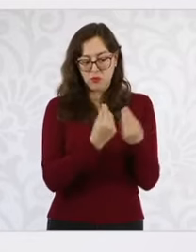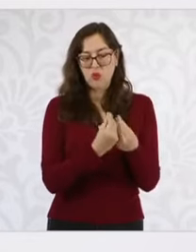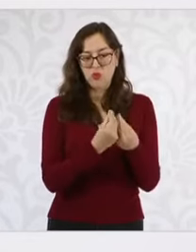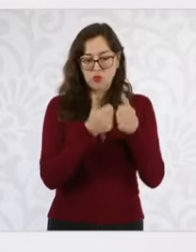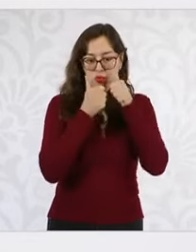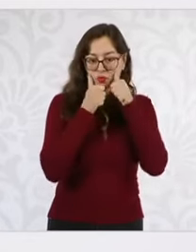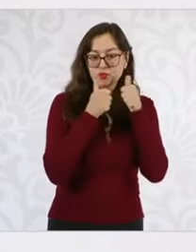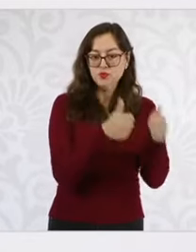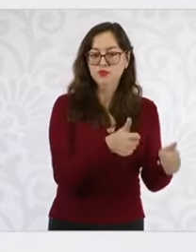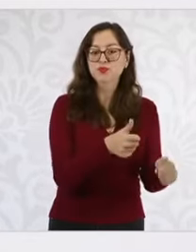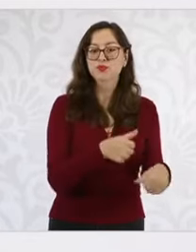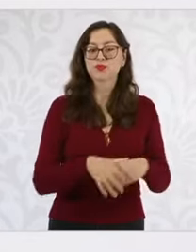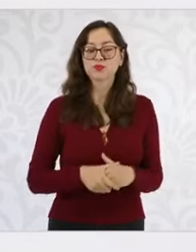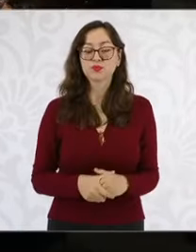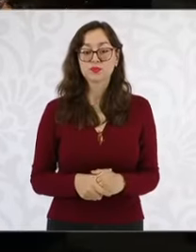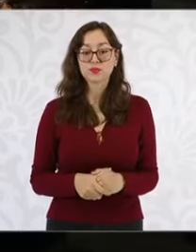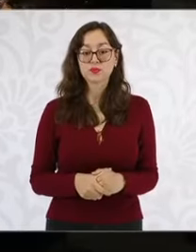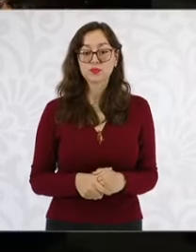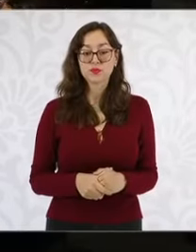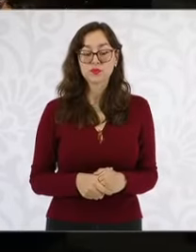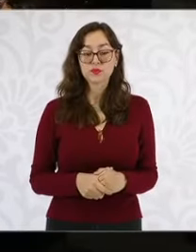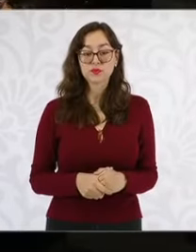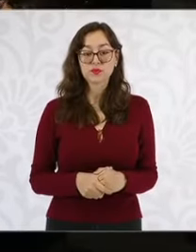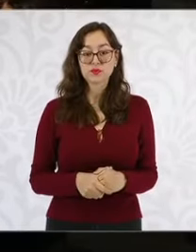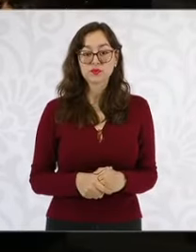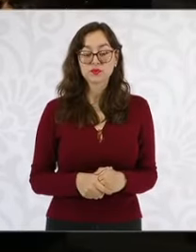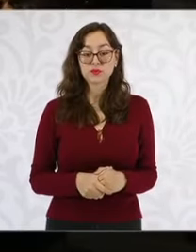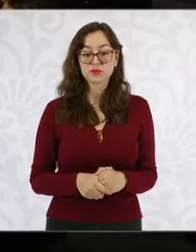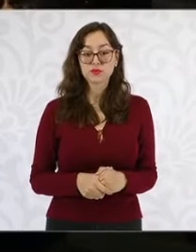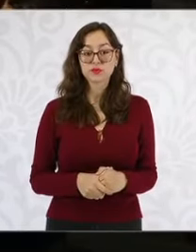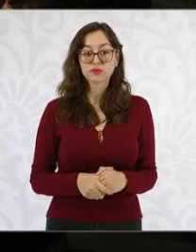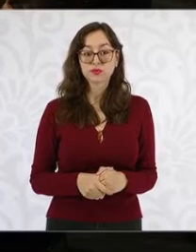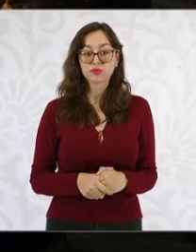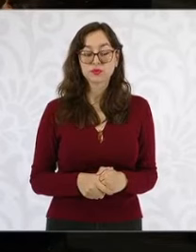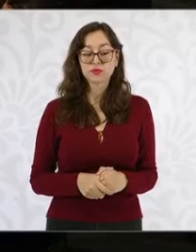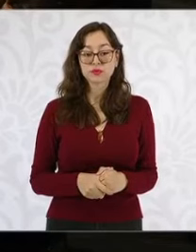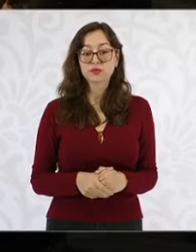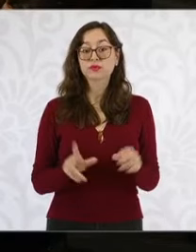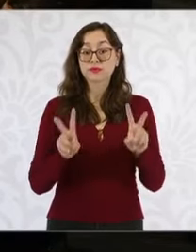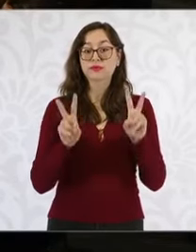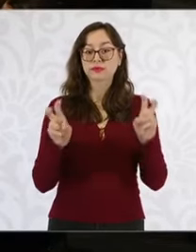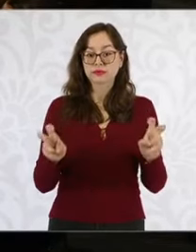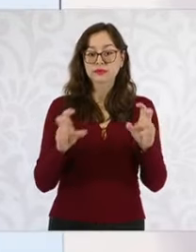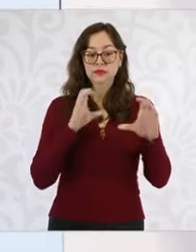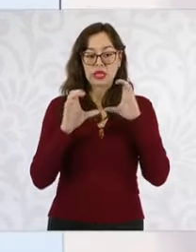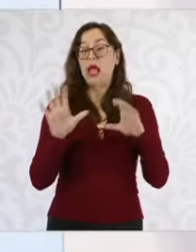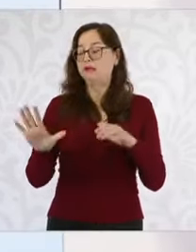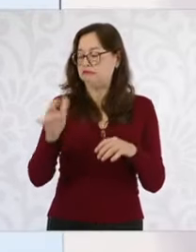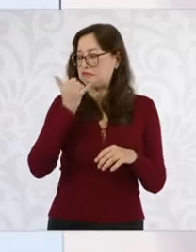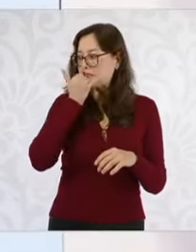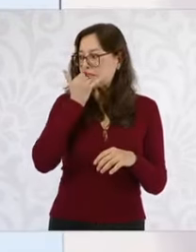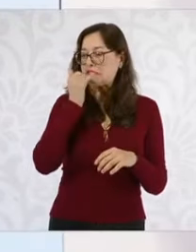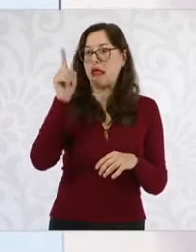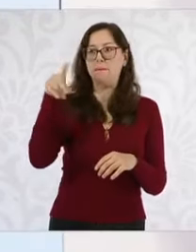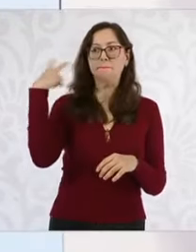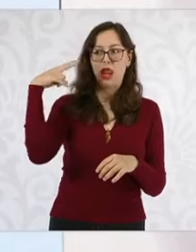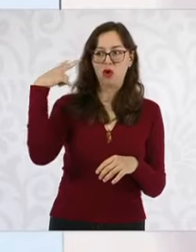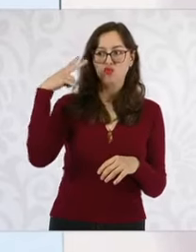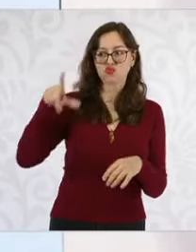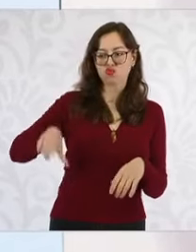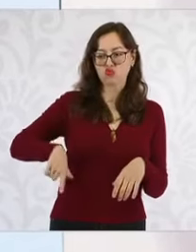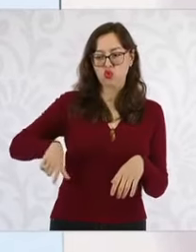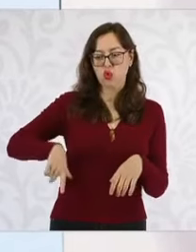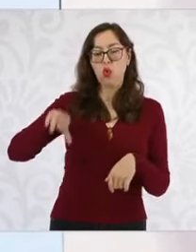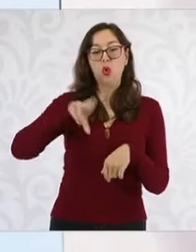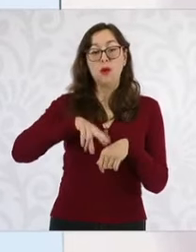atenderlos. Y la otra es esta parte de la comunicación. Bueno, Rocío Nale también hablamos con ella, por supuesto. Ella toma